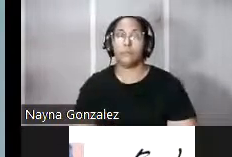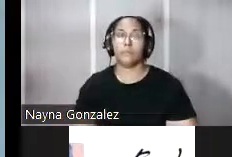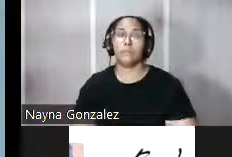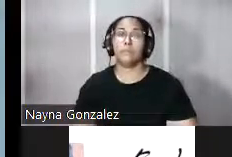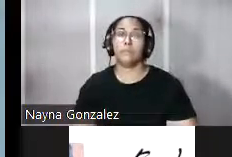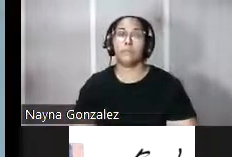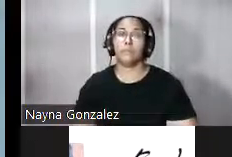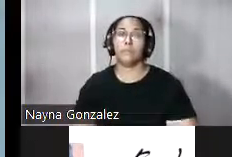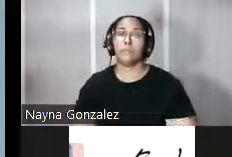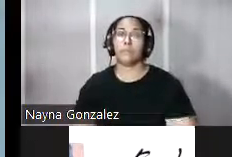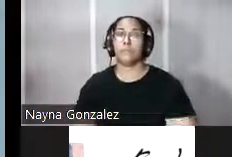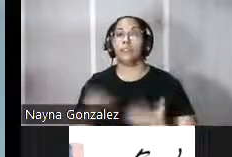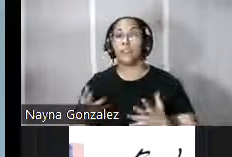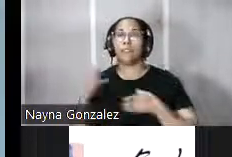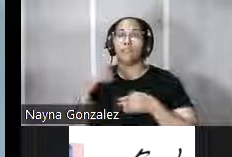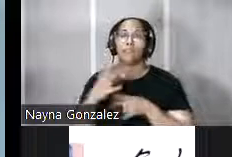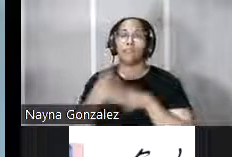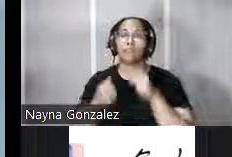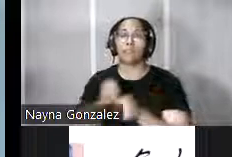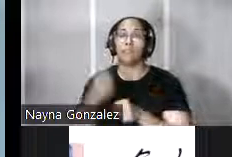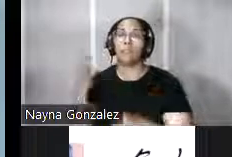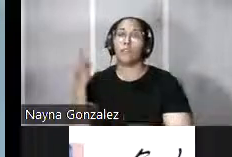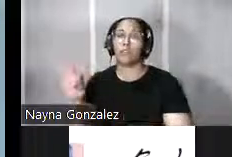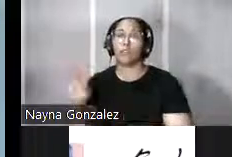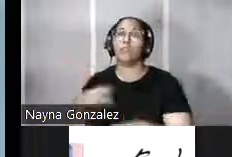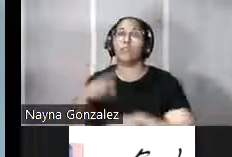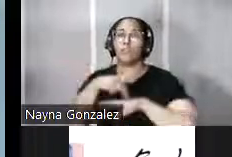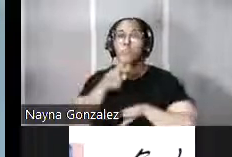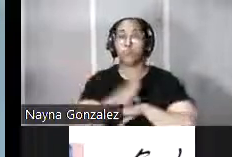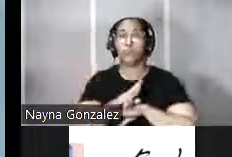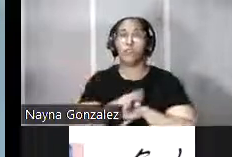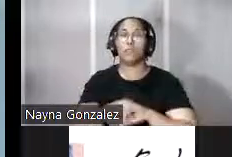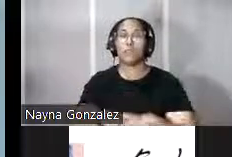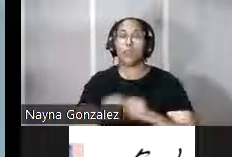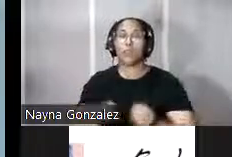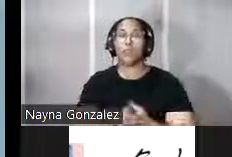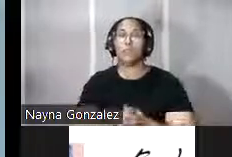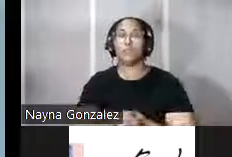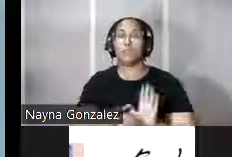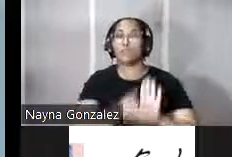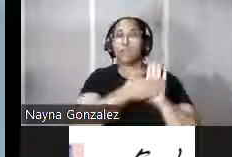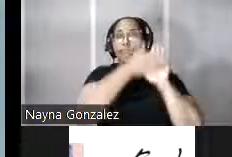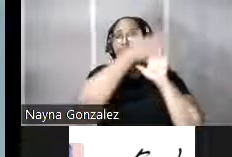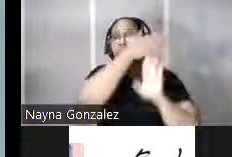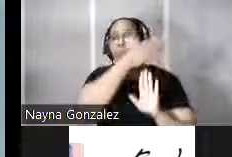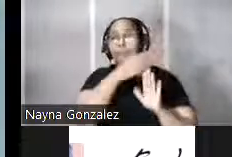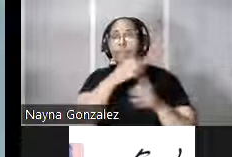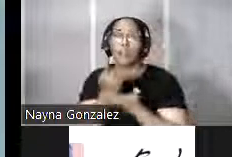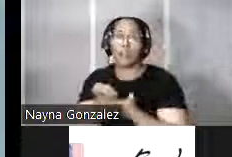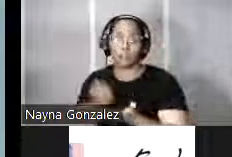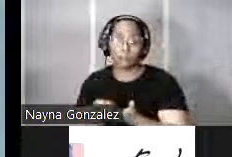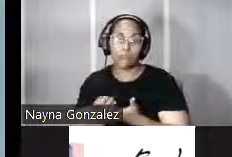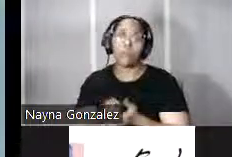nos adentramos ya en el siglo XIX Puerto Rico experimentó un crecimiento económico y demográfico muy importante en el siglo